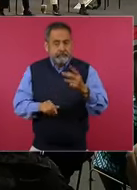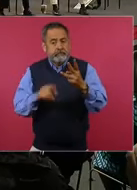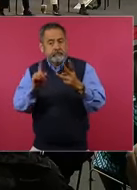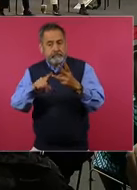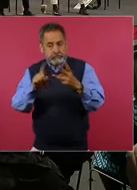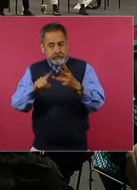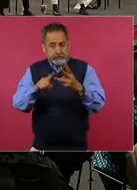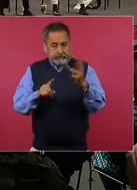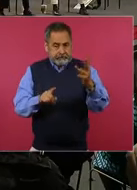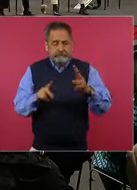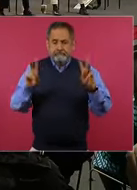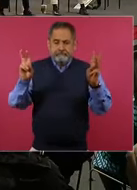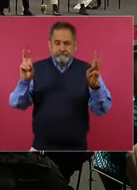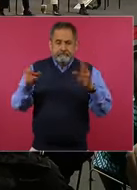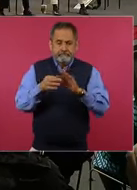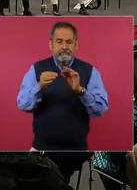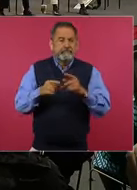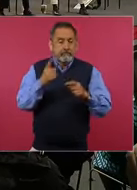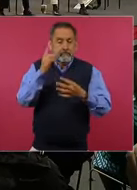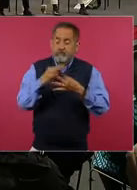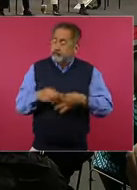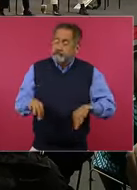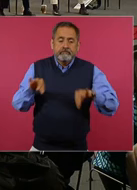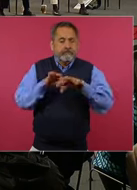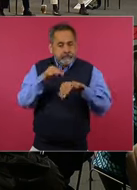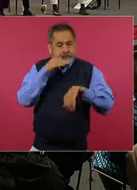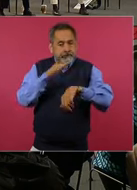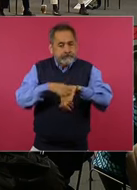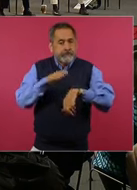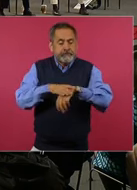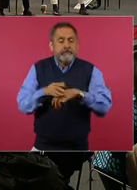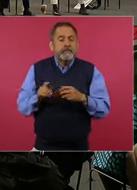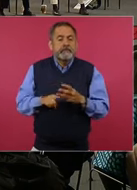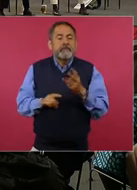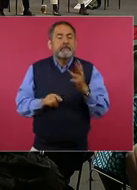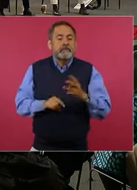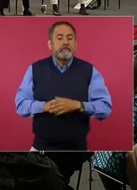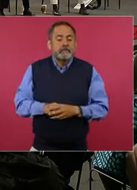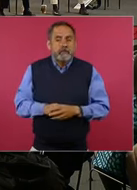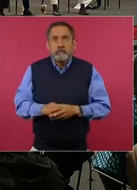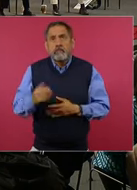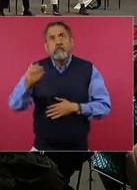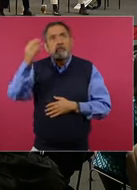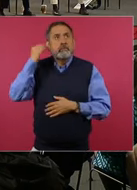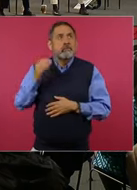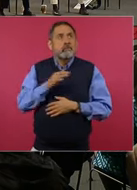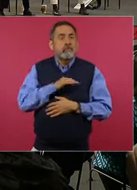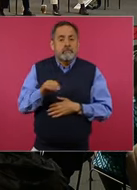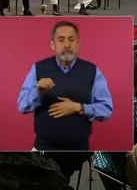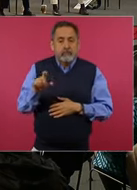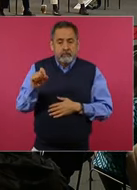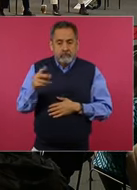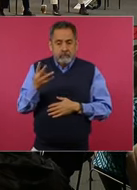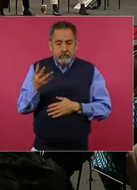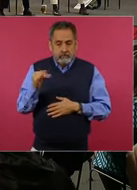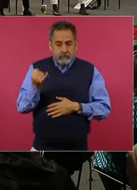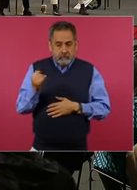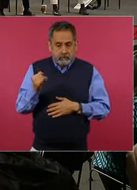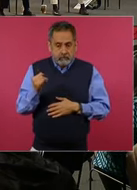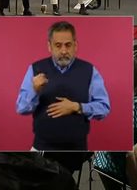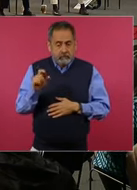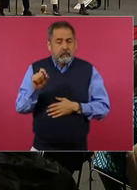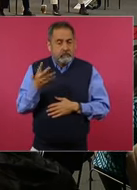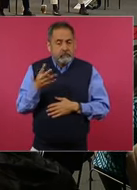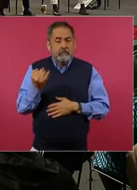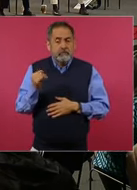que queríamos comentar, que nos parece muy importante, es que desde el pasado 24 de junio y en